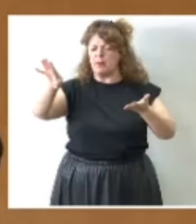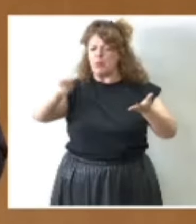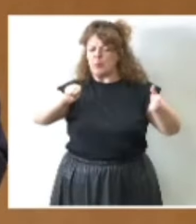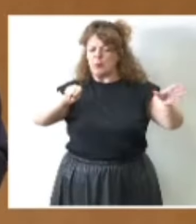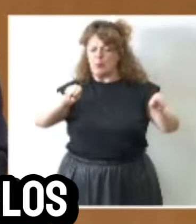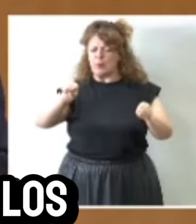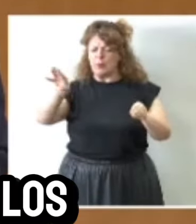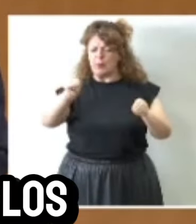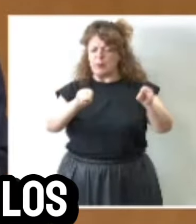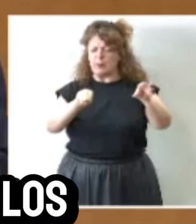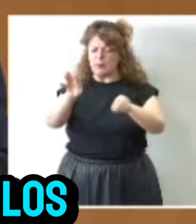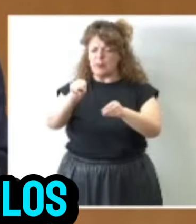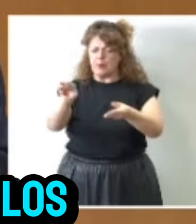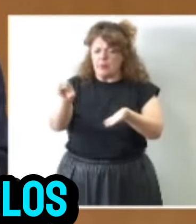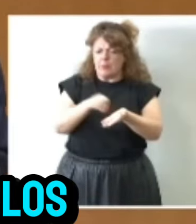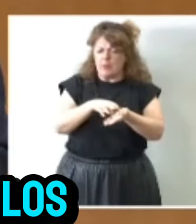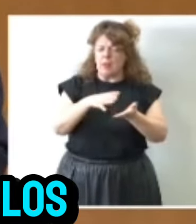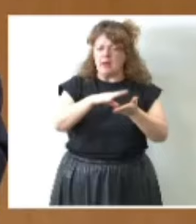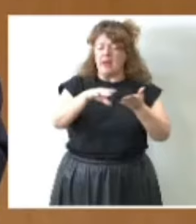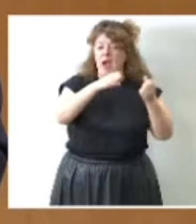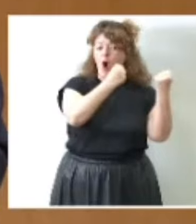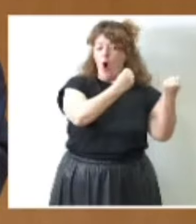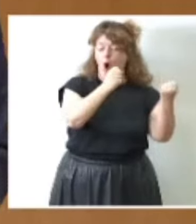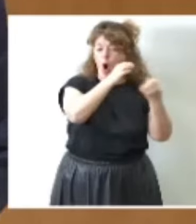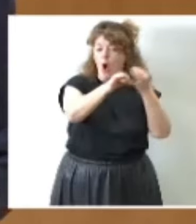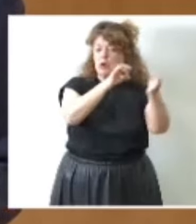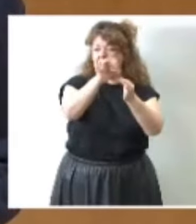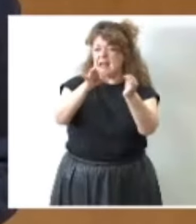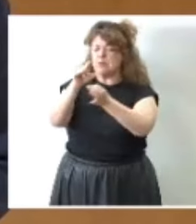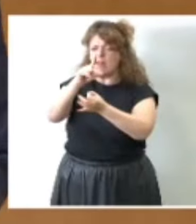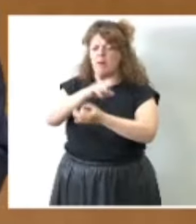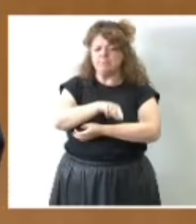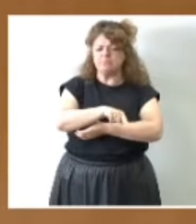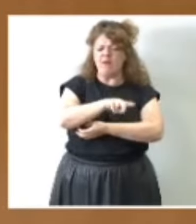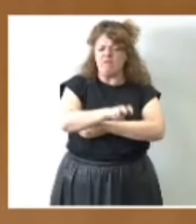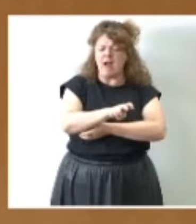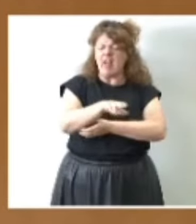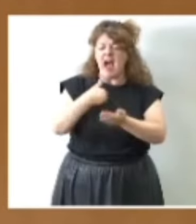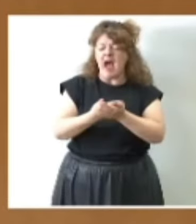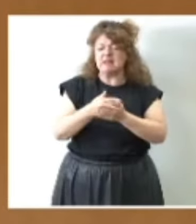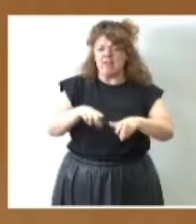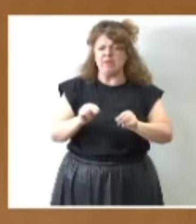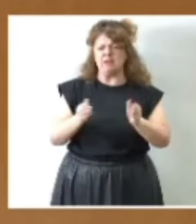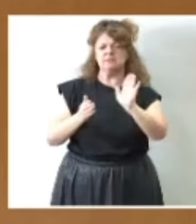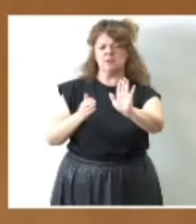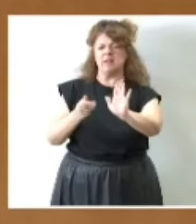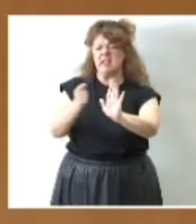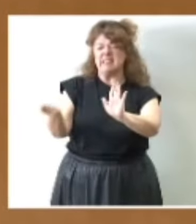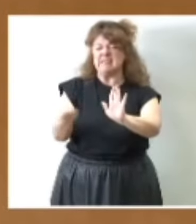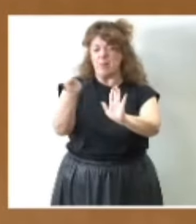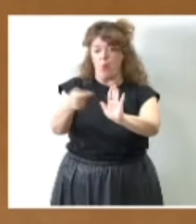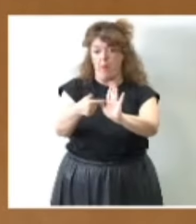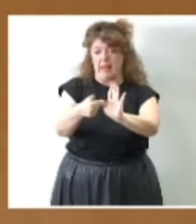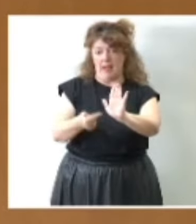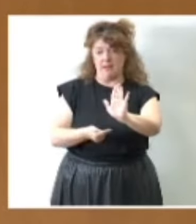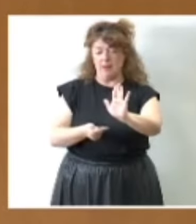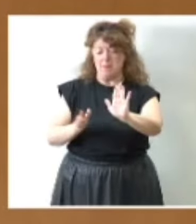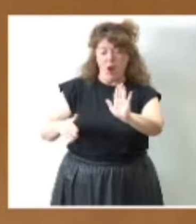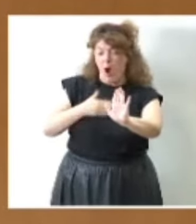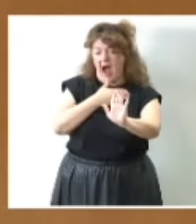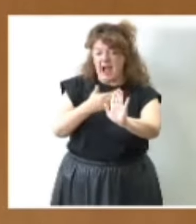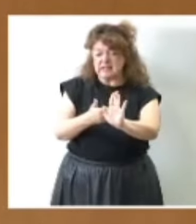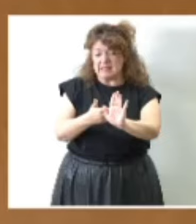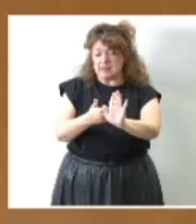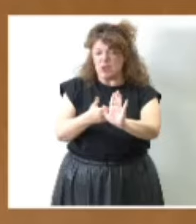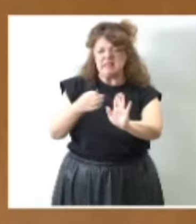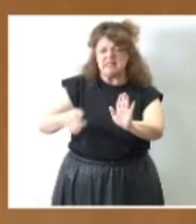y que diferentes organismos deben validarlos hasta que finalmente se publican. Pero hasta ese momento siempre se